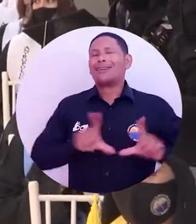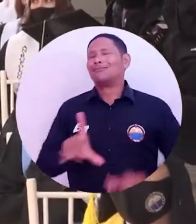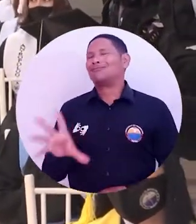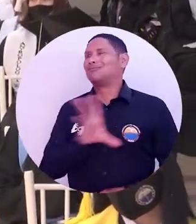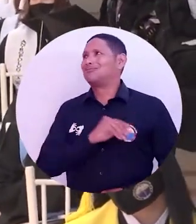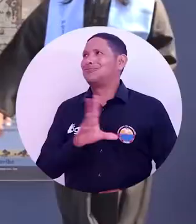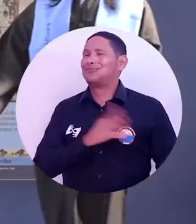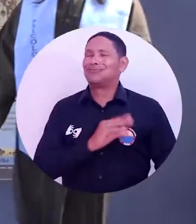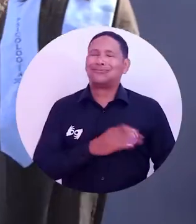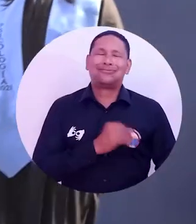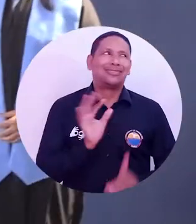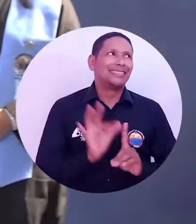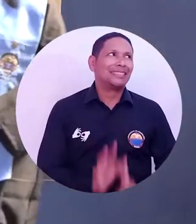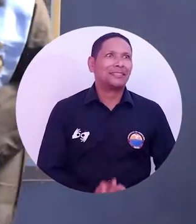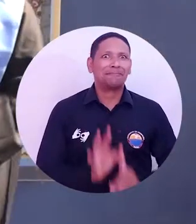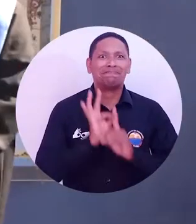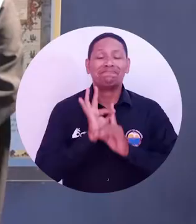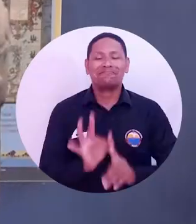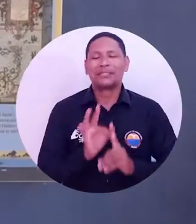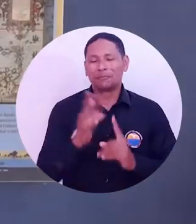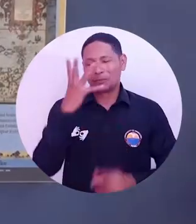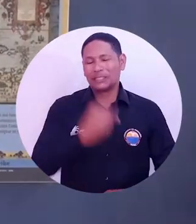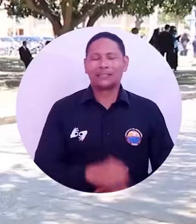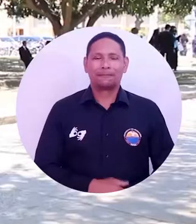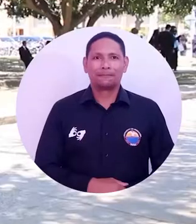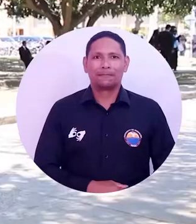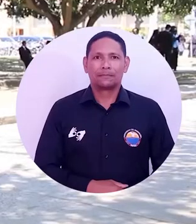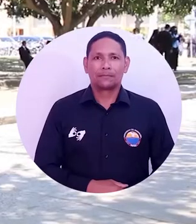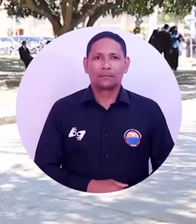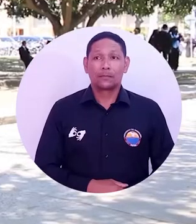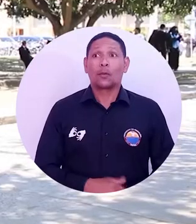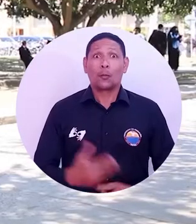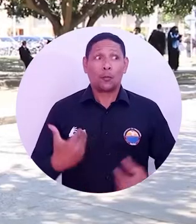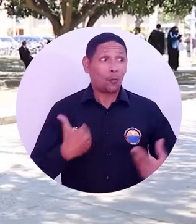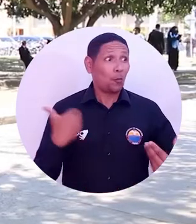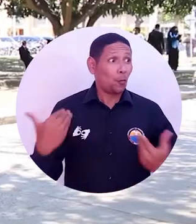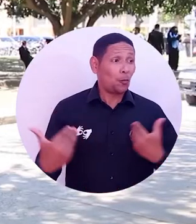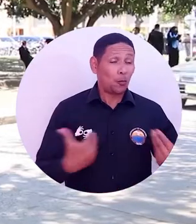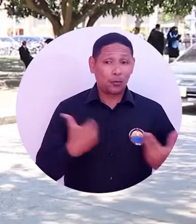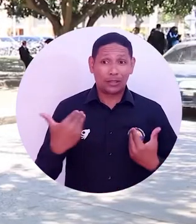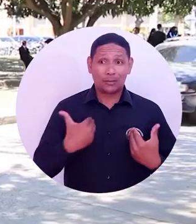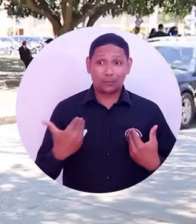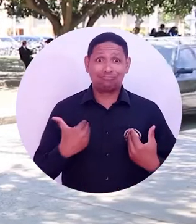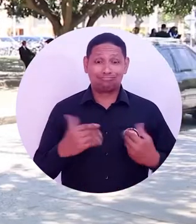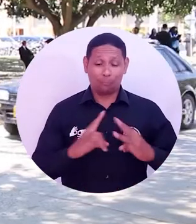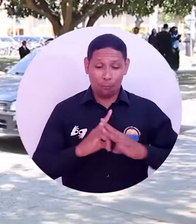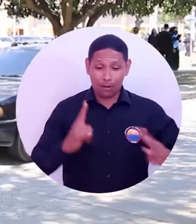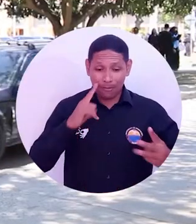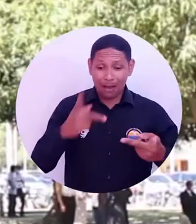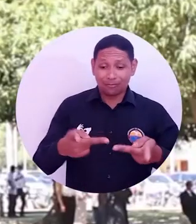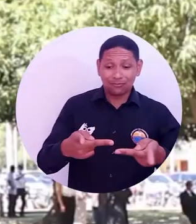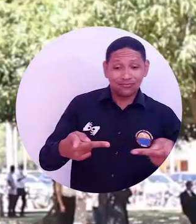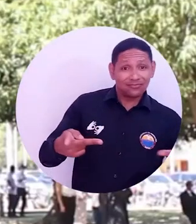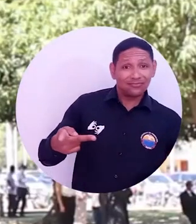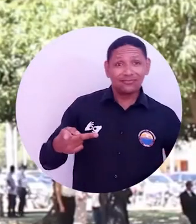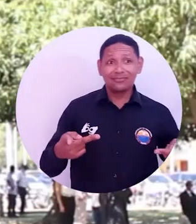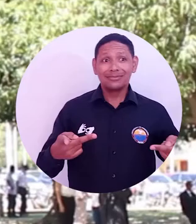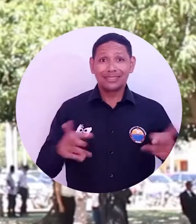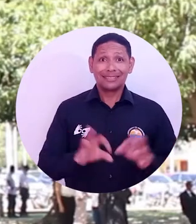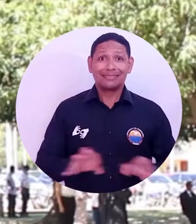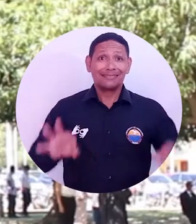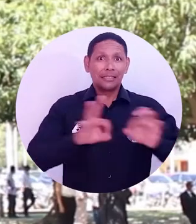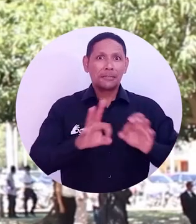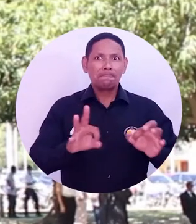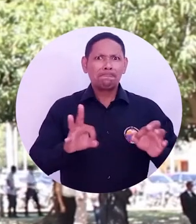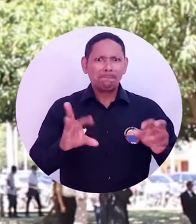poder disfrutar de este momento, de esta ceremonia. Muy contentos por el espacio que están brindando en la Universidad de Magdalena, pero muy importante